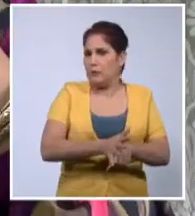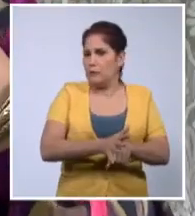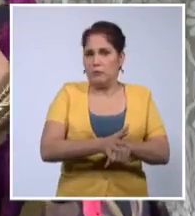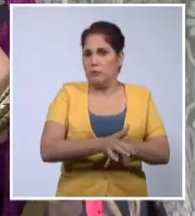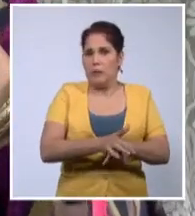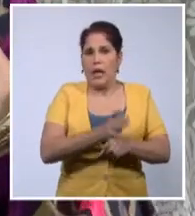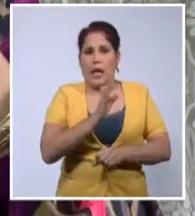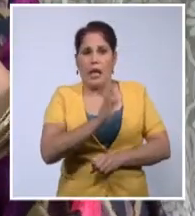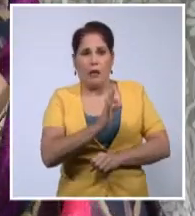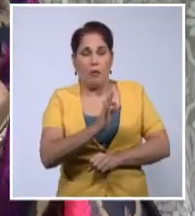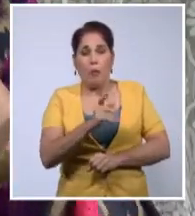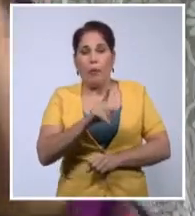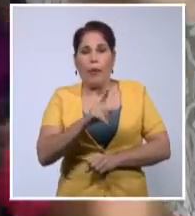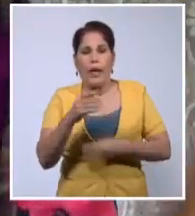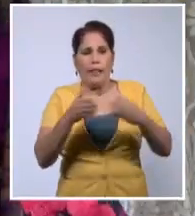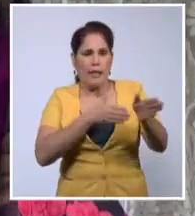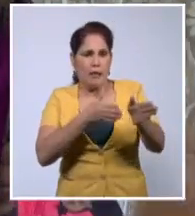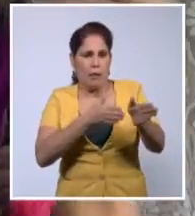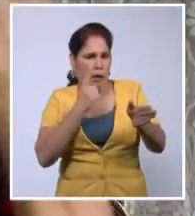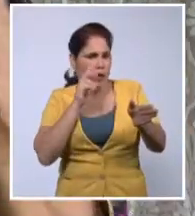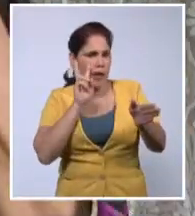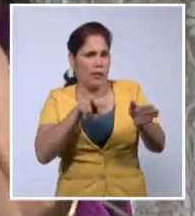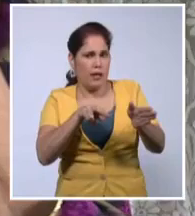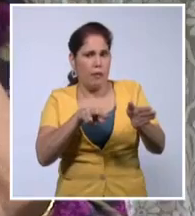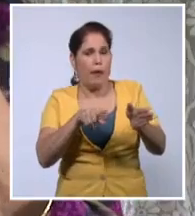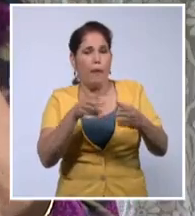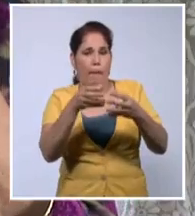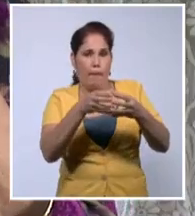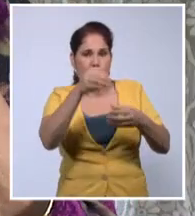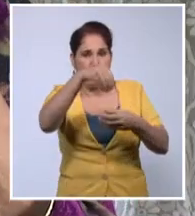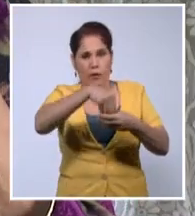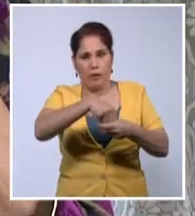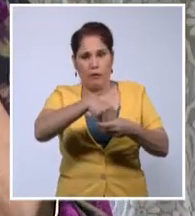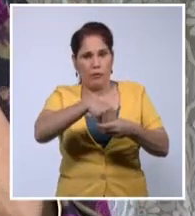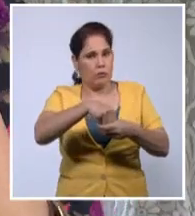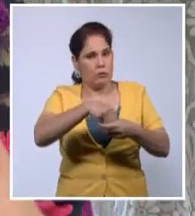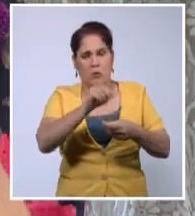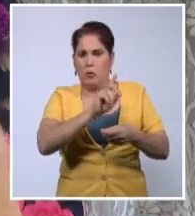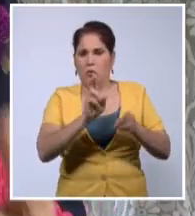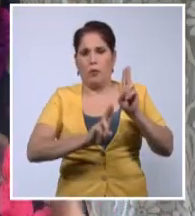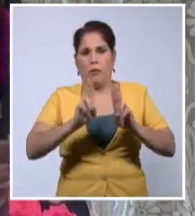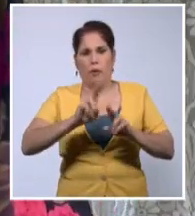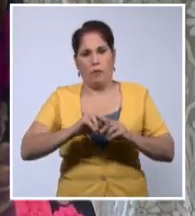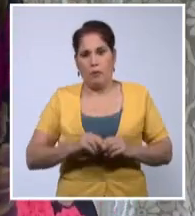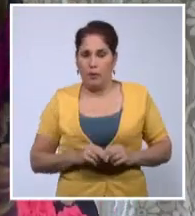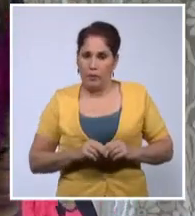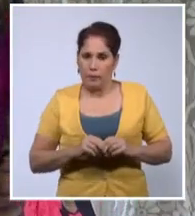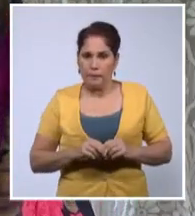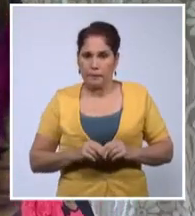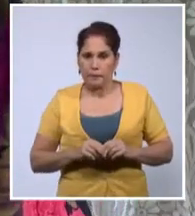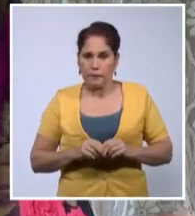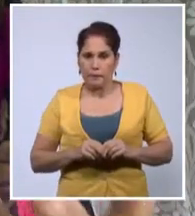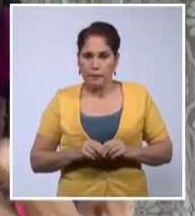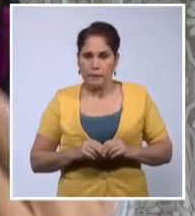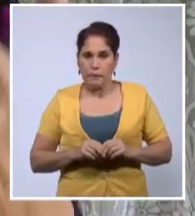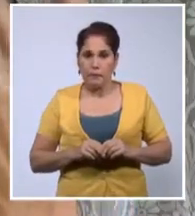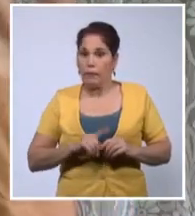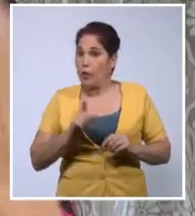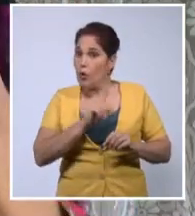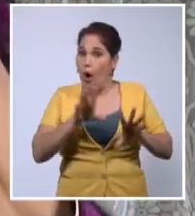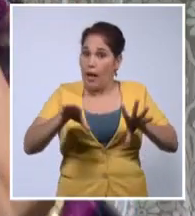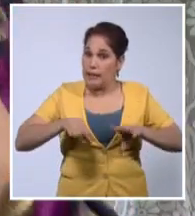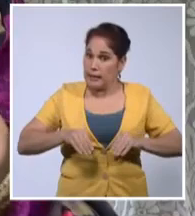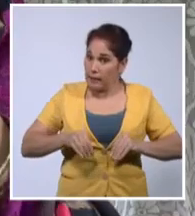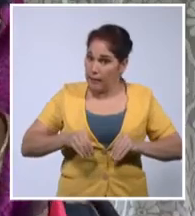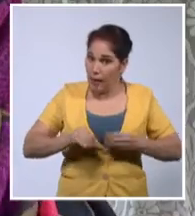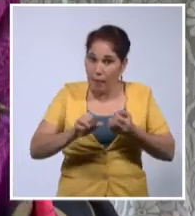indisciplinadas como las que se han visto por parte de estos individuos. Y de ninguna manera se